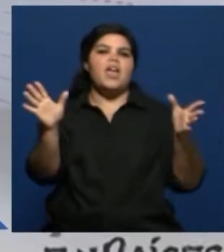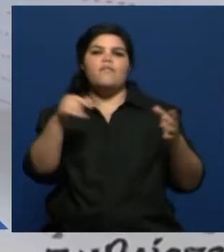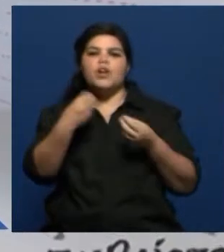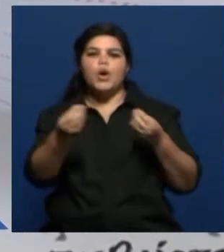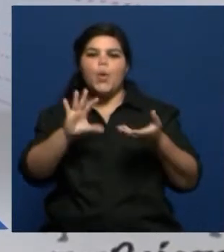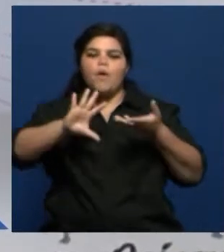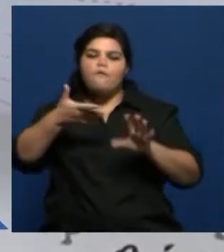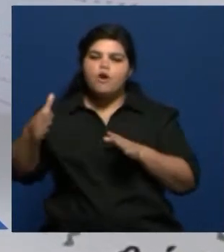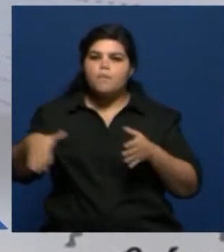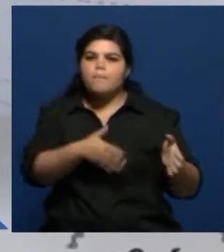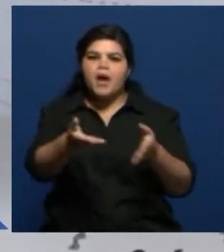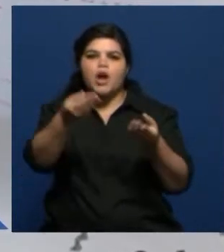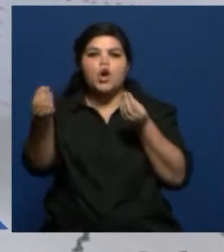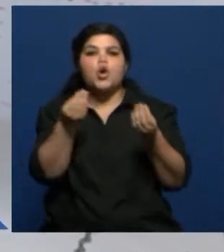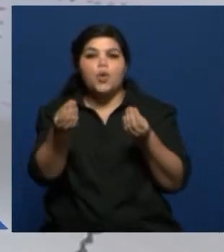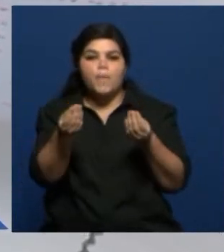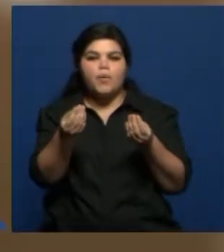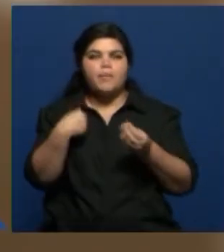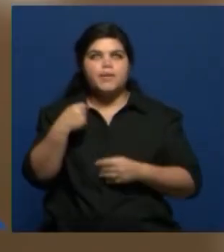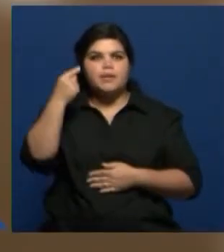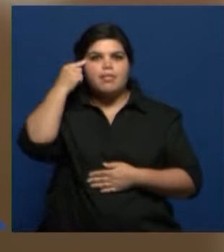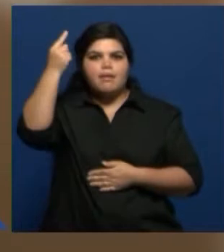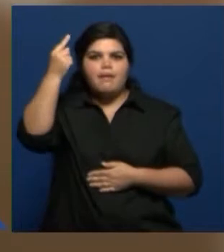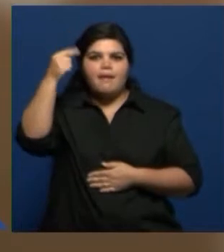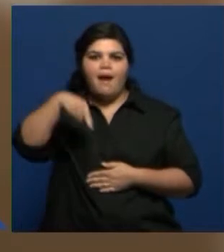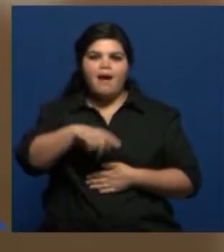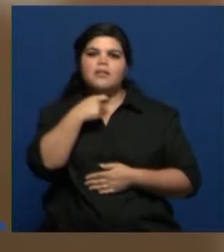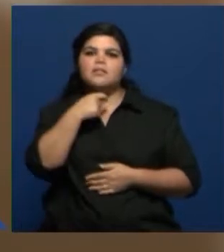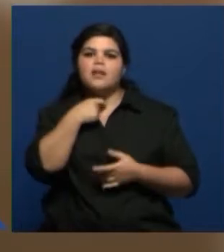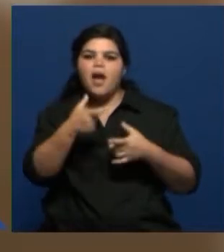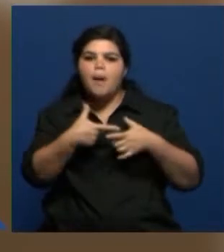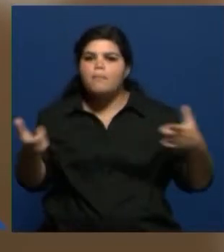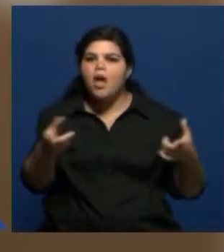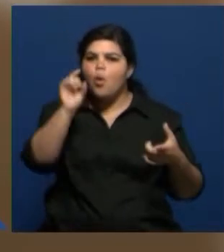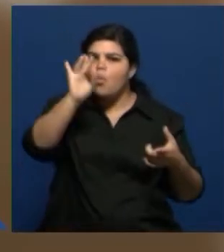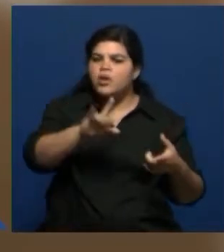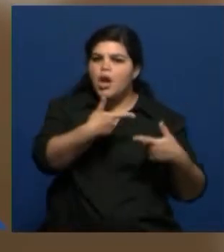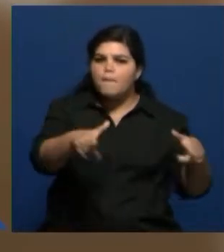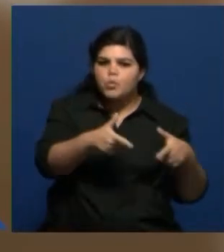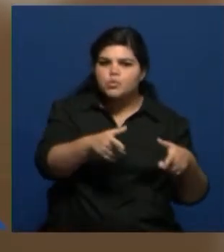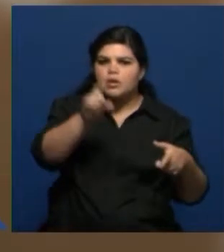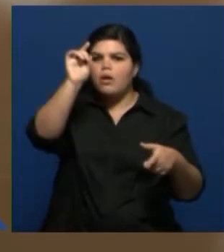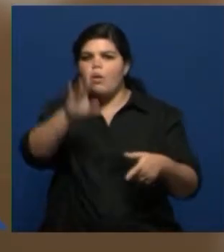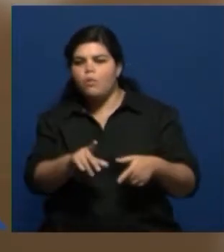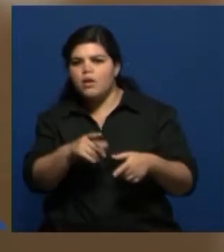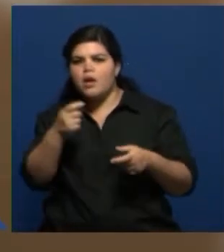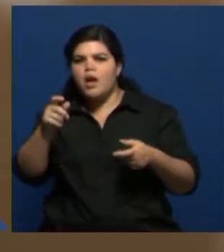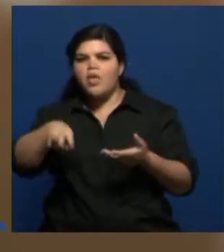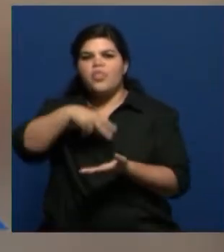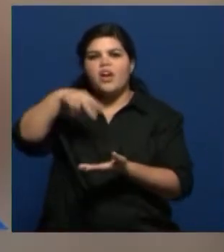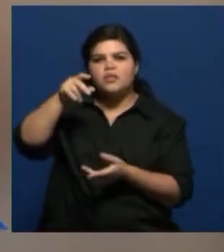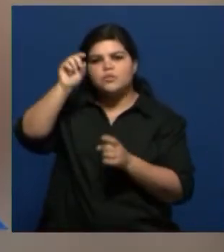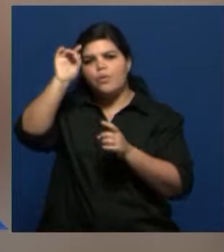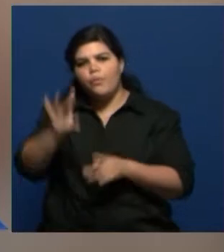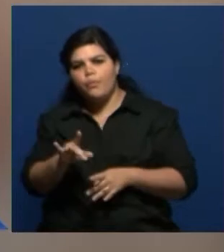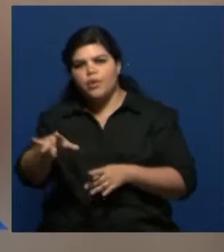Y a mí se me ocurrió justamente poder ampliar y que no fuera solo música o solo danza o solo teatro.